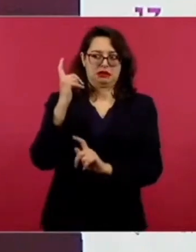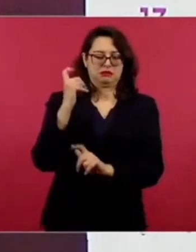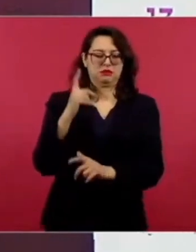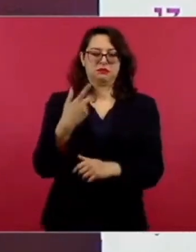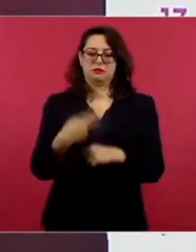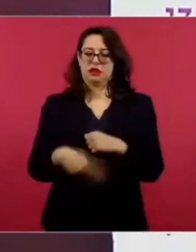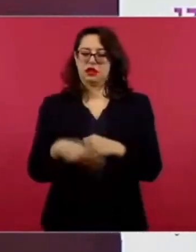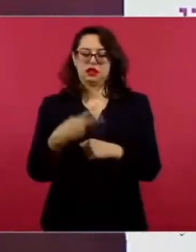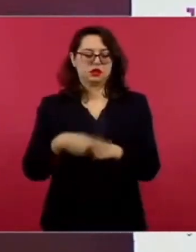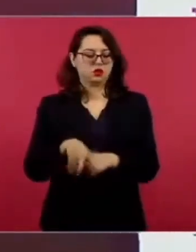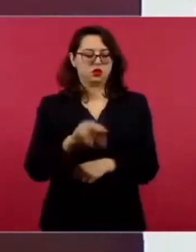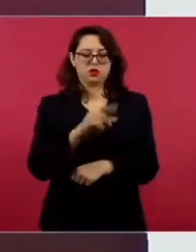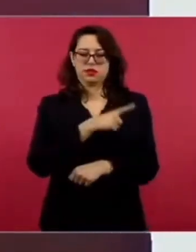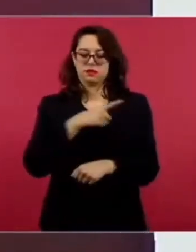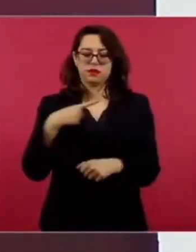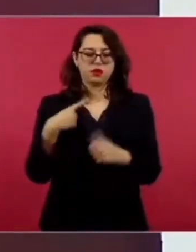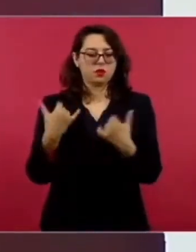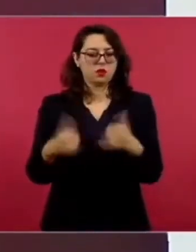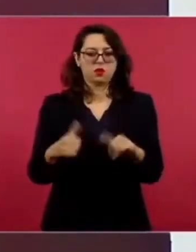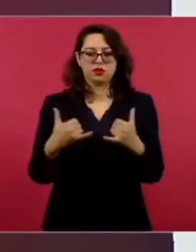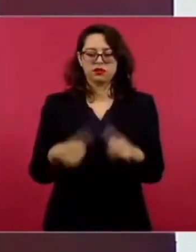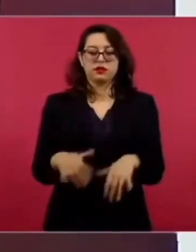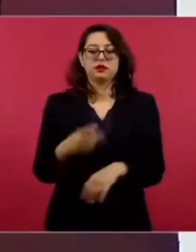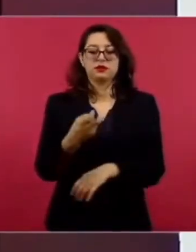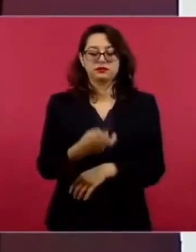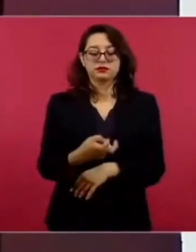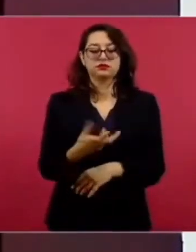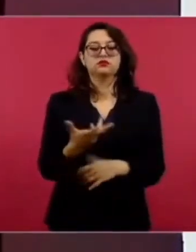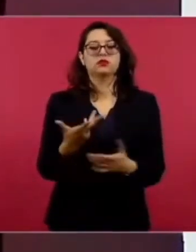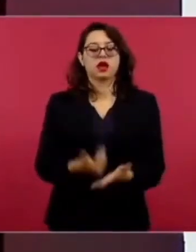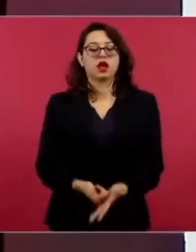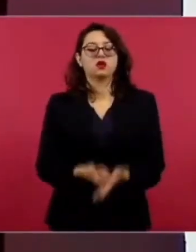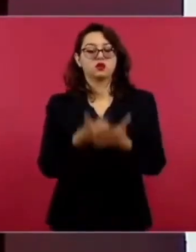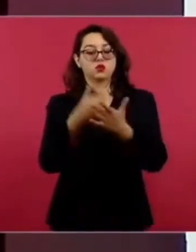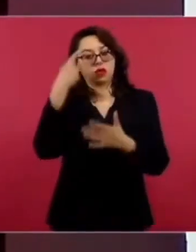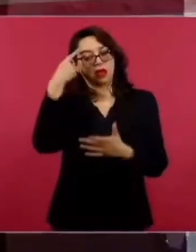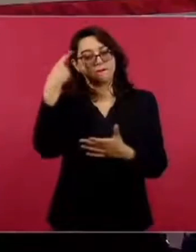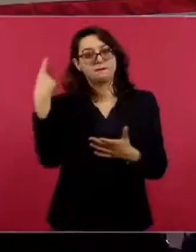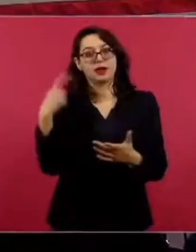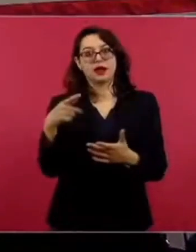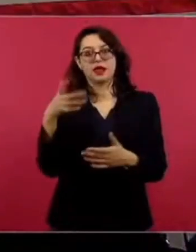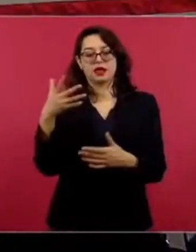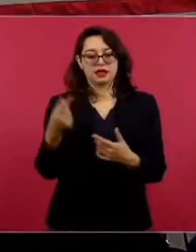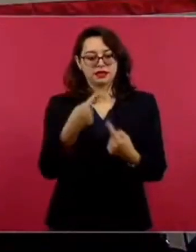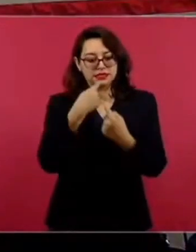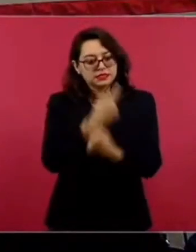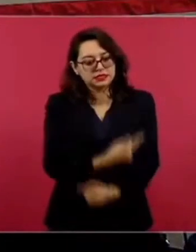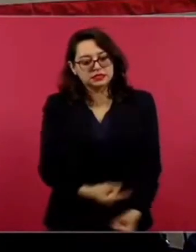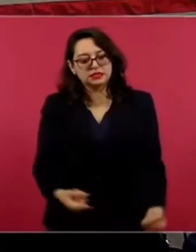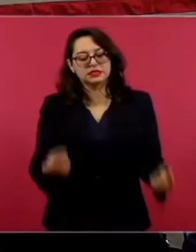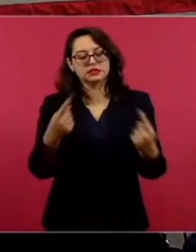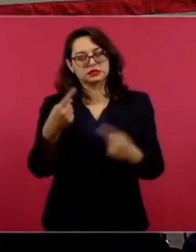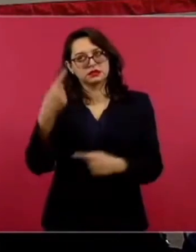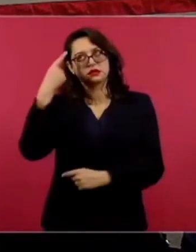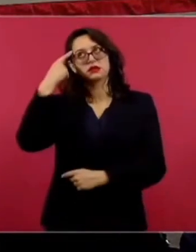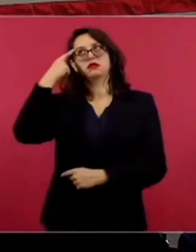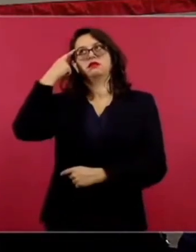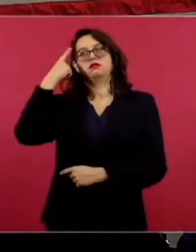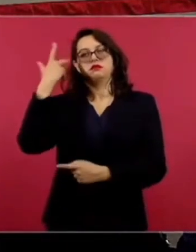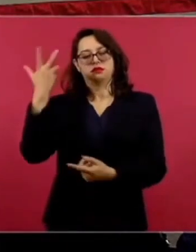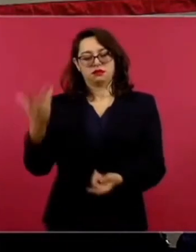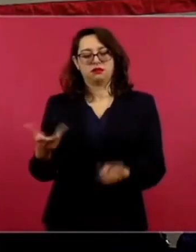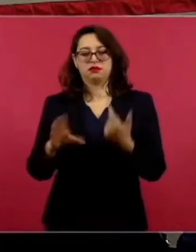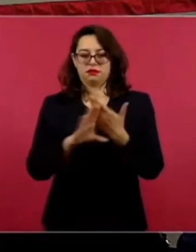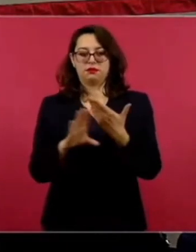las armas de fuego. Este es un programa de prevención del delito y de accidentes que